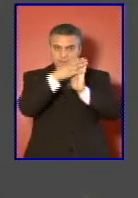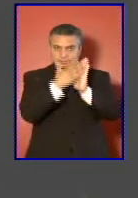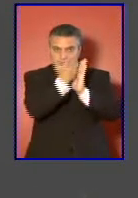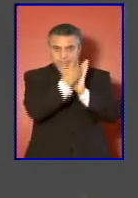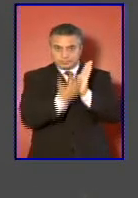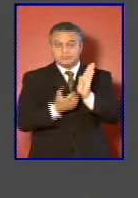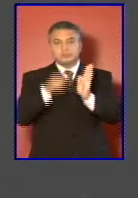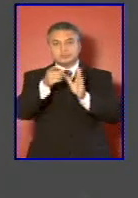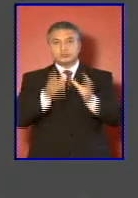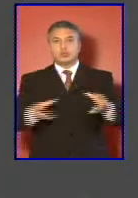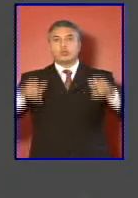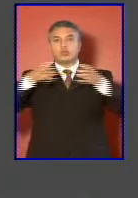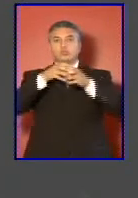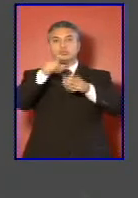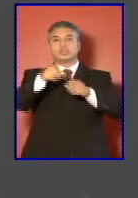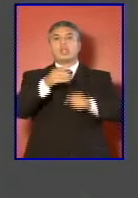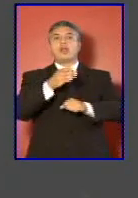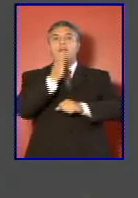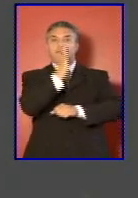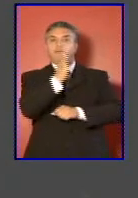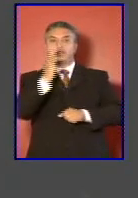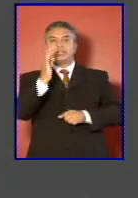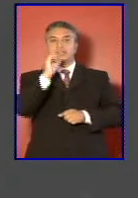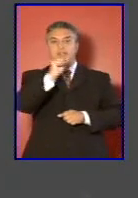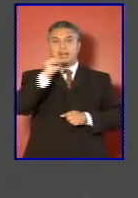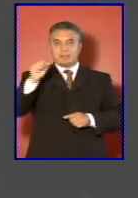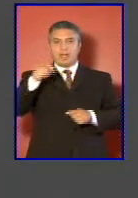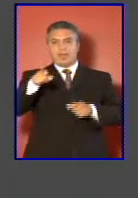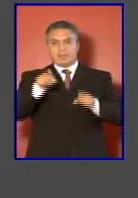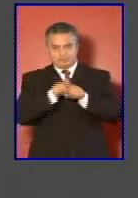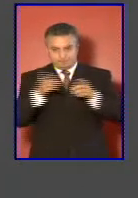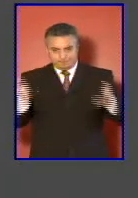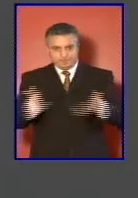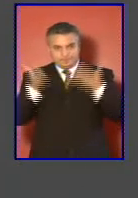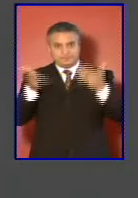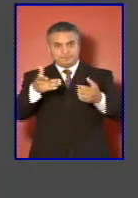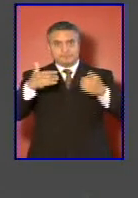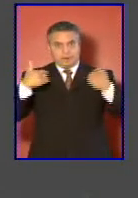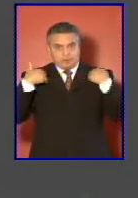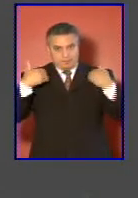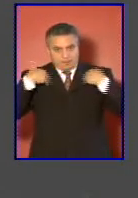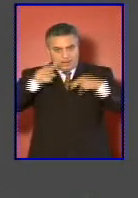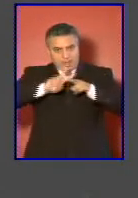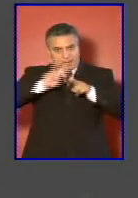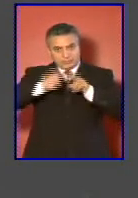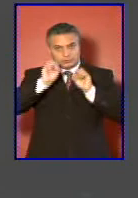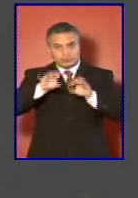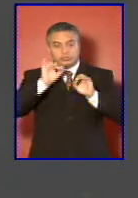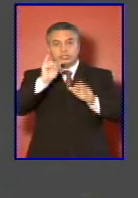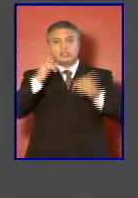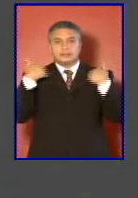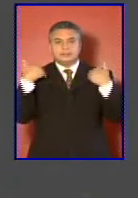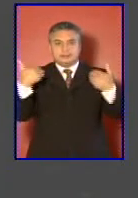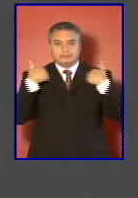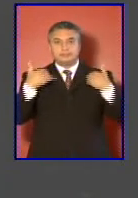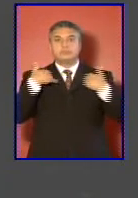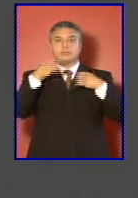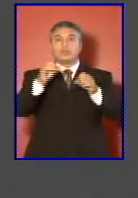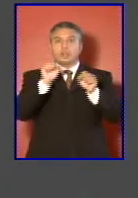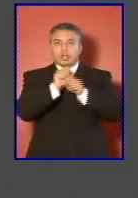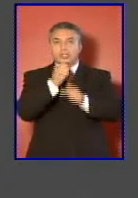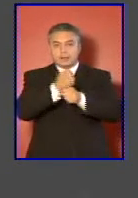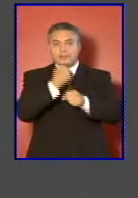Armadas normando su preparación entrenamiento y el empleo de las fuerzas en operaciones